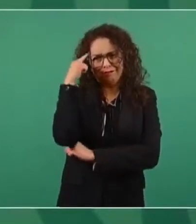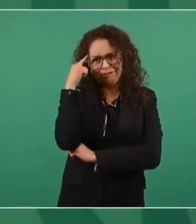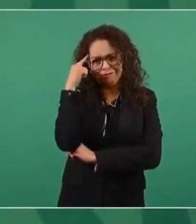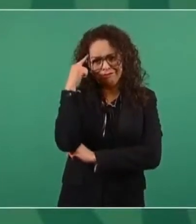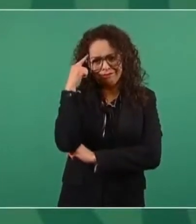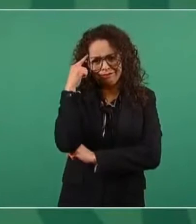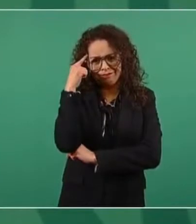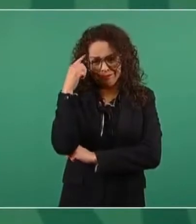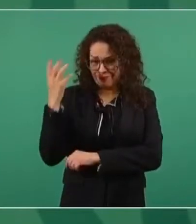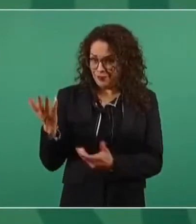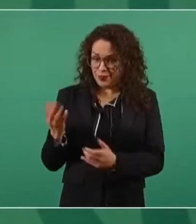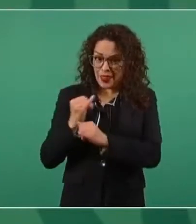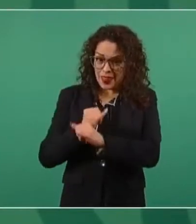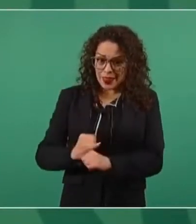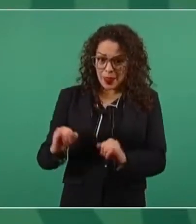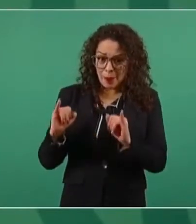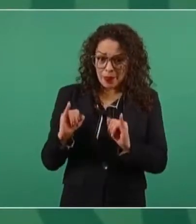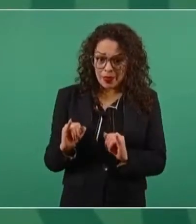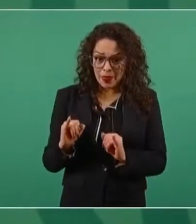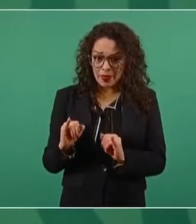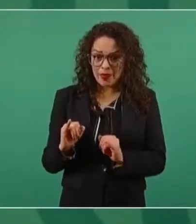del pueblo,